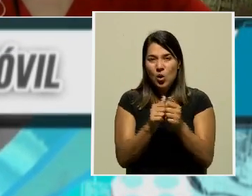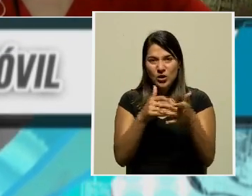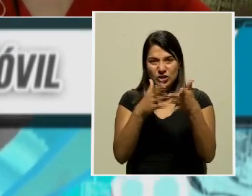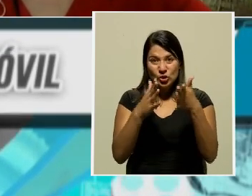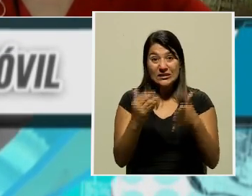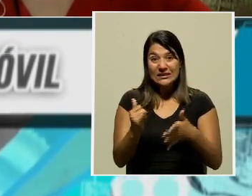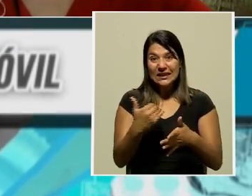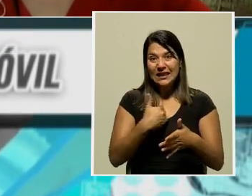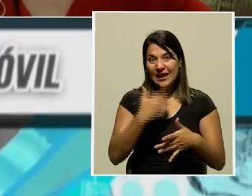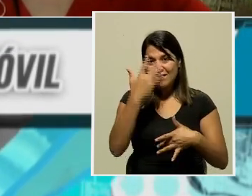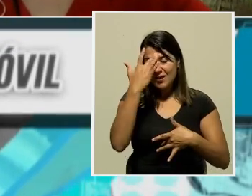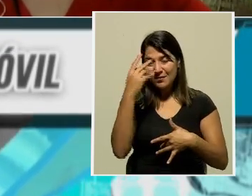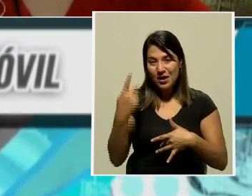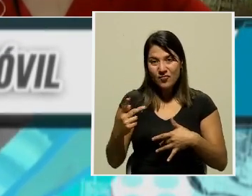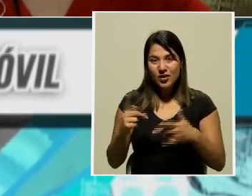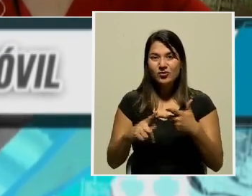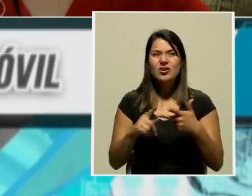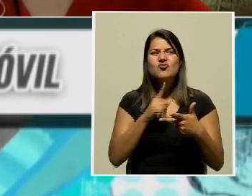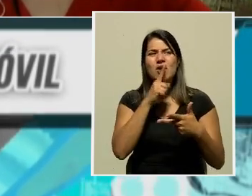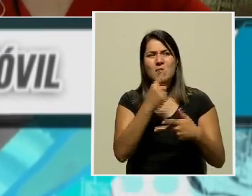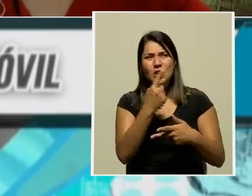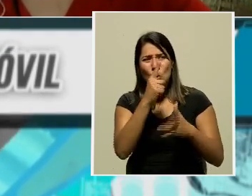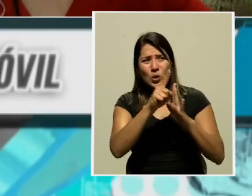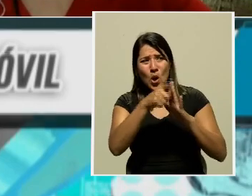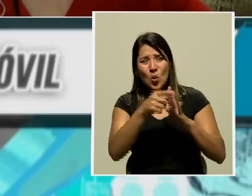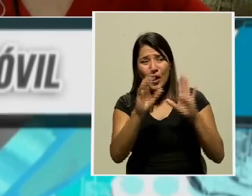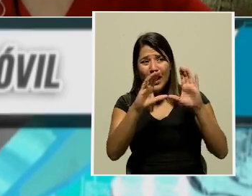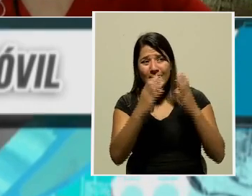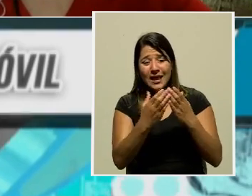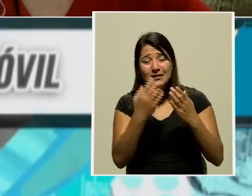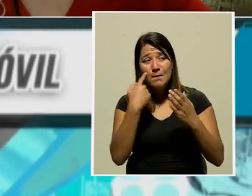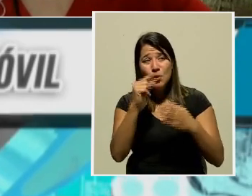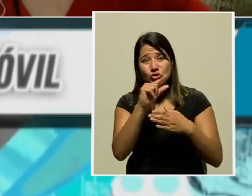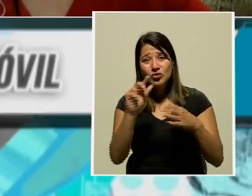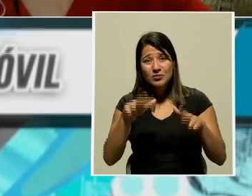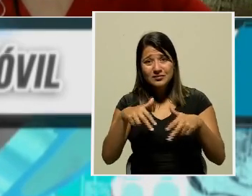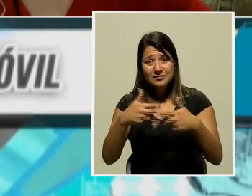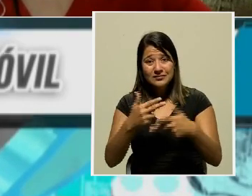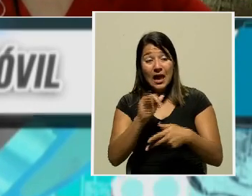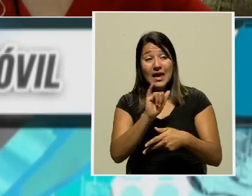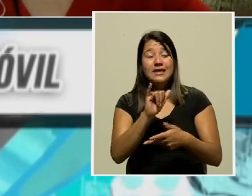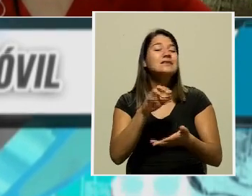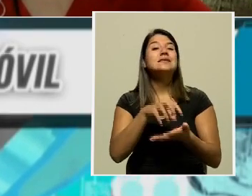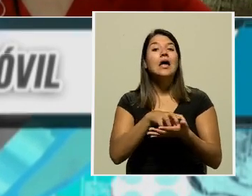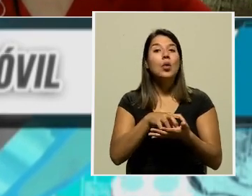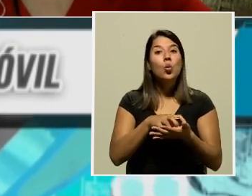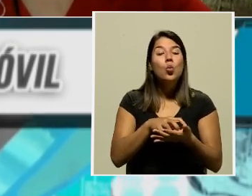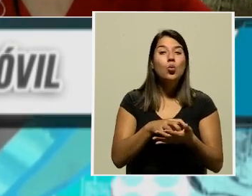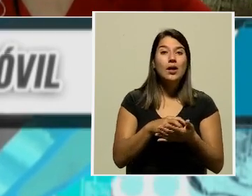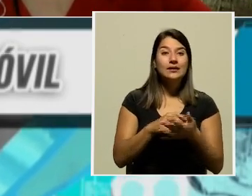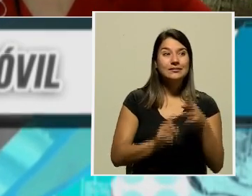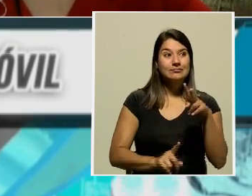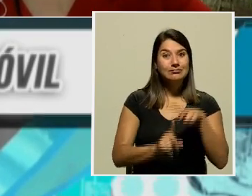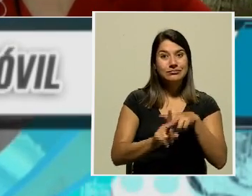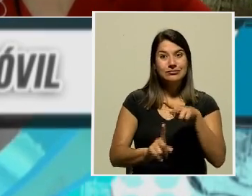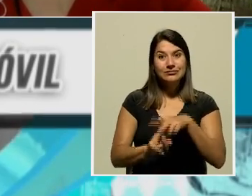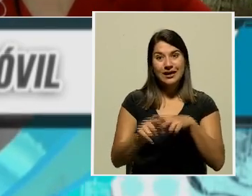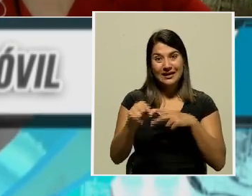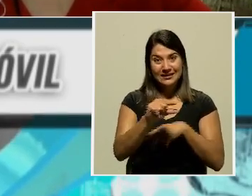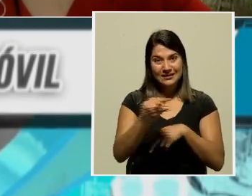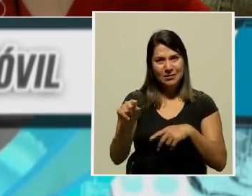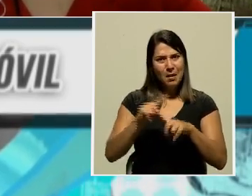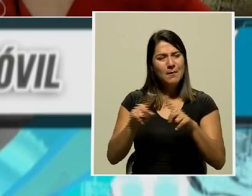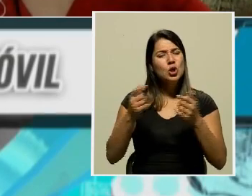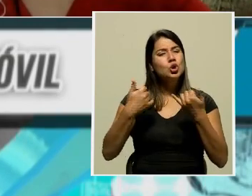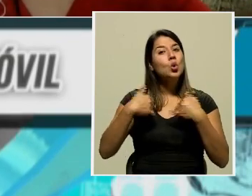riesgo? ¿Es cierto que va a ser una hora de clases a la semana? Esas son dudas que tal vez a lo largo de estas semanas ustedes los han aclarado, pero aún